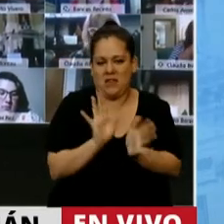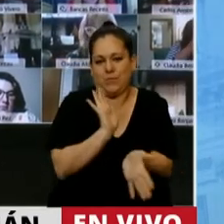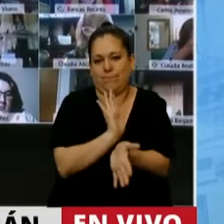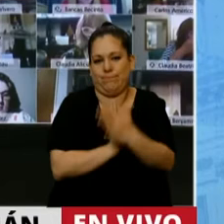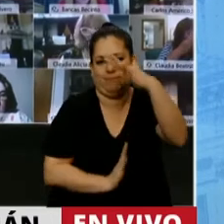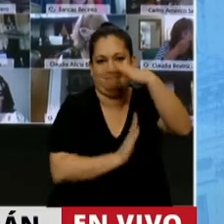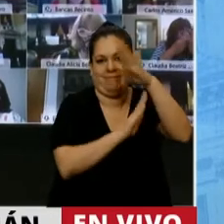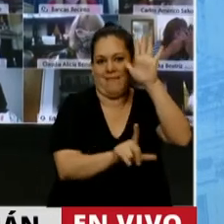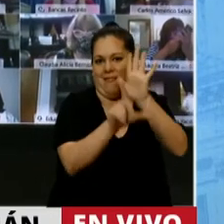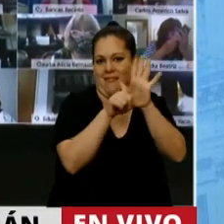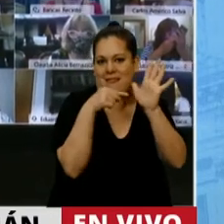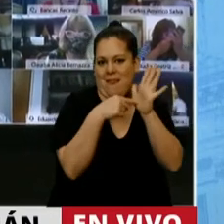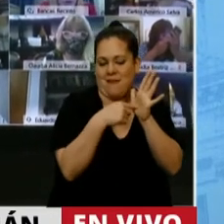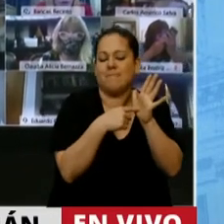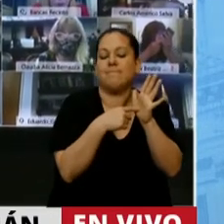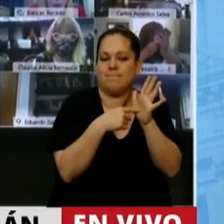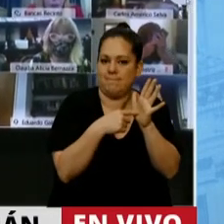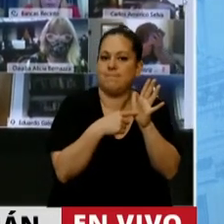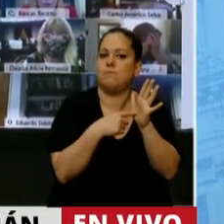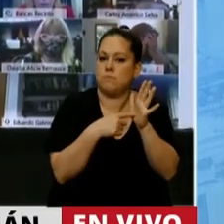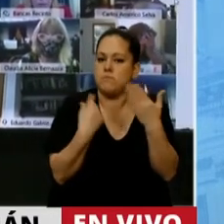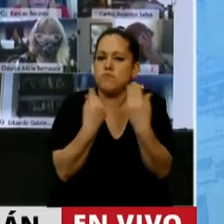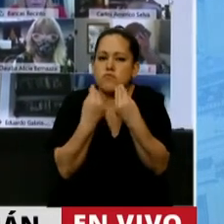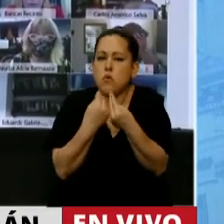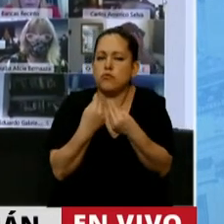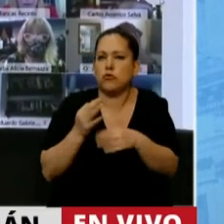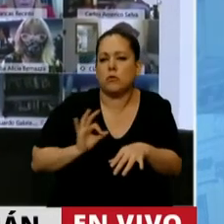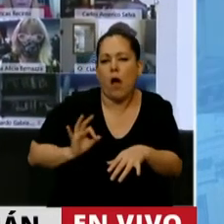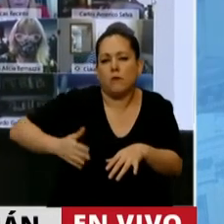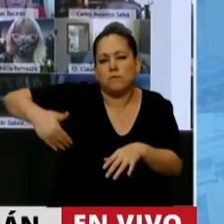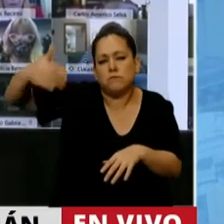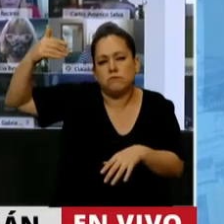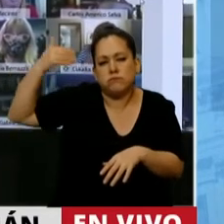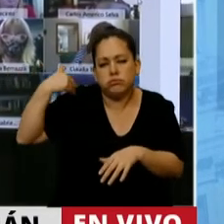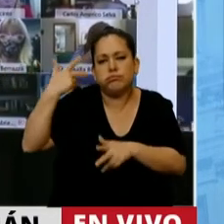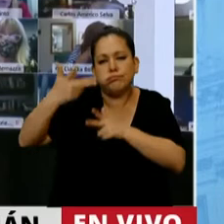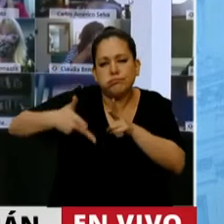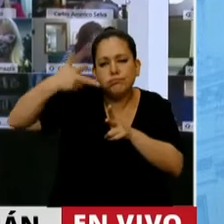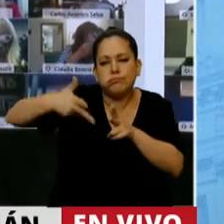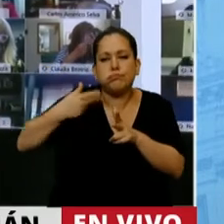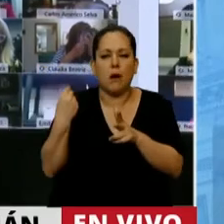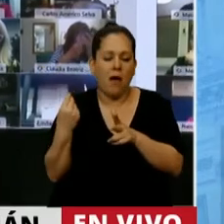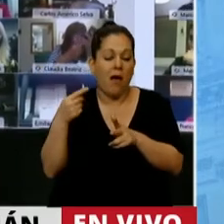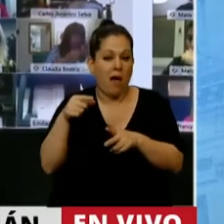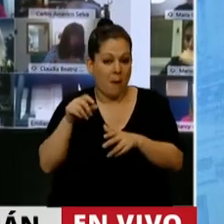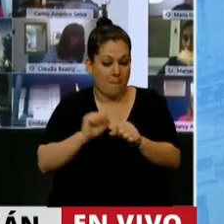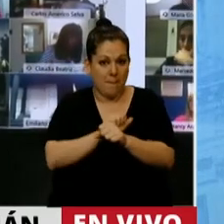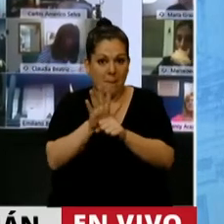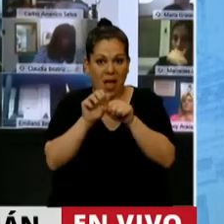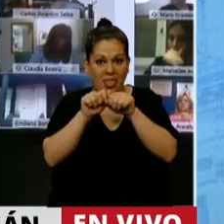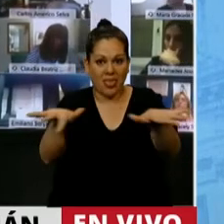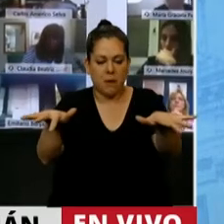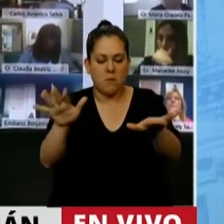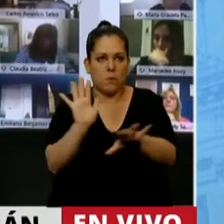económica, como ya dijeron algunos de muchísimos años atrás, debemos agregar esta pandemia que nos